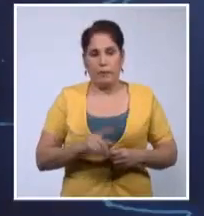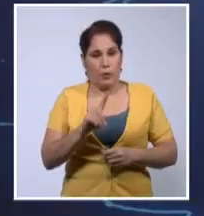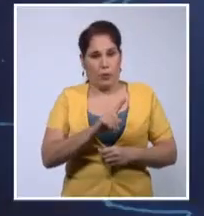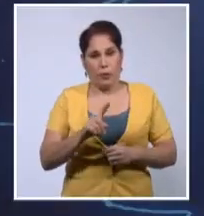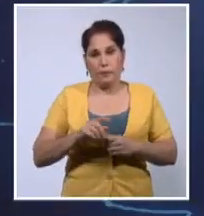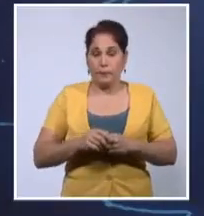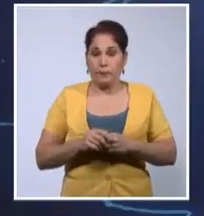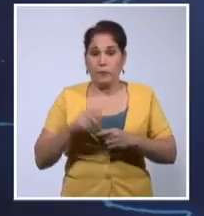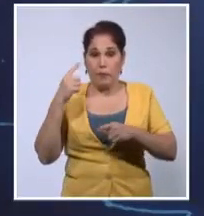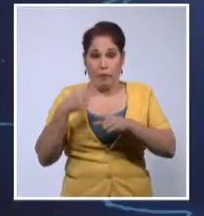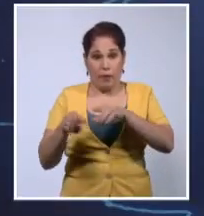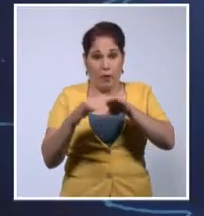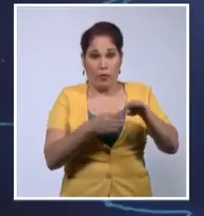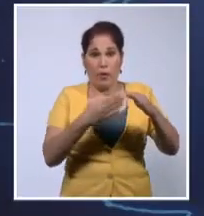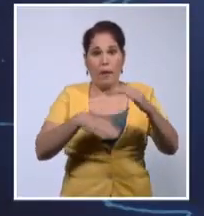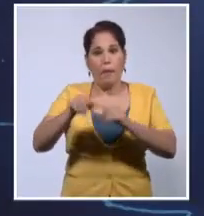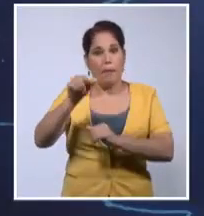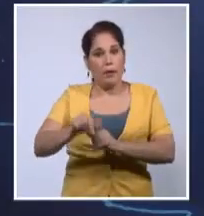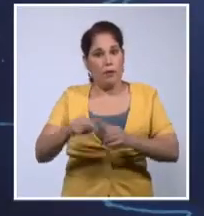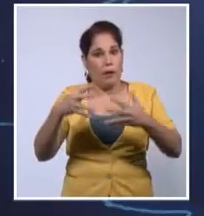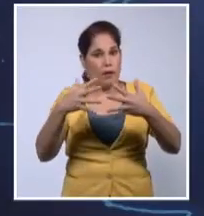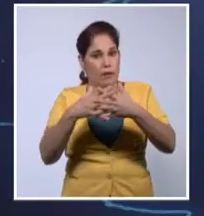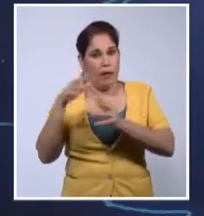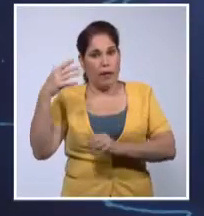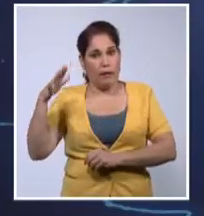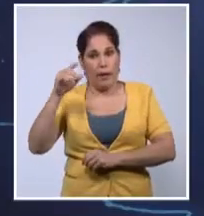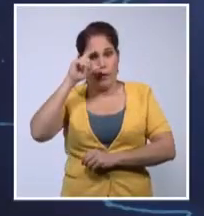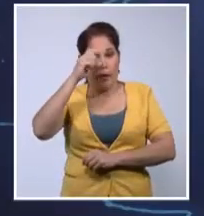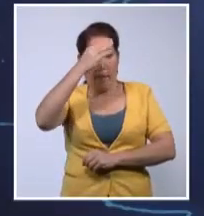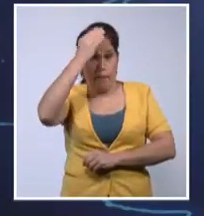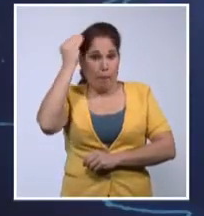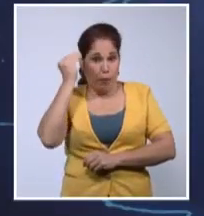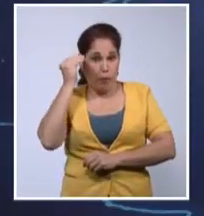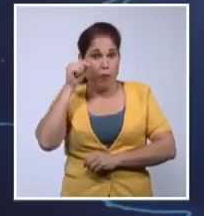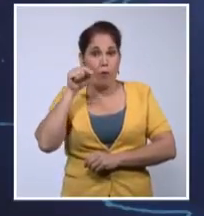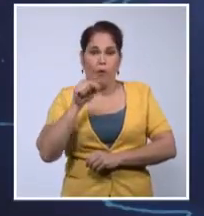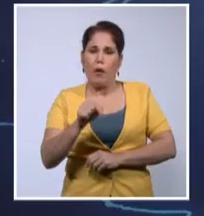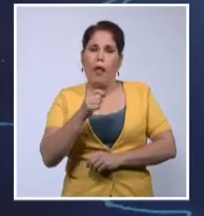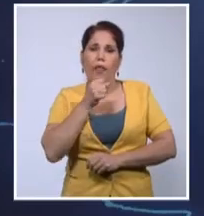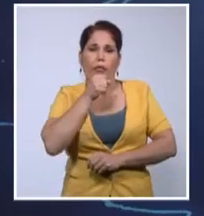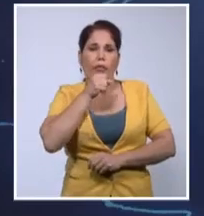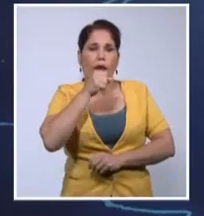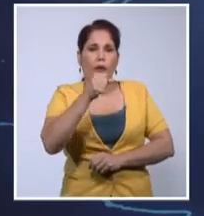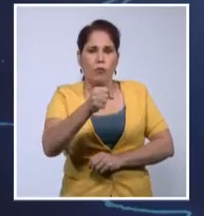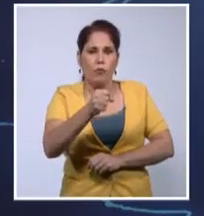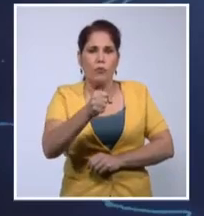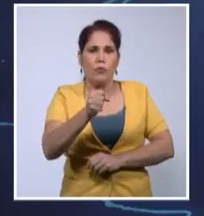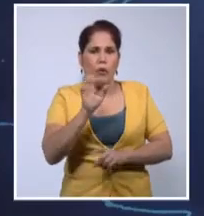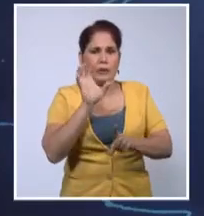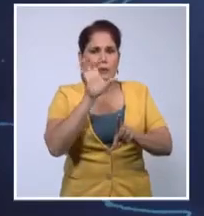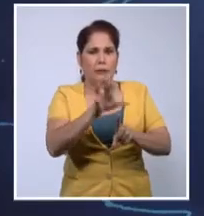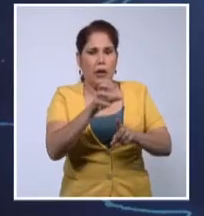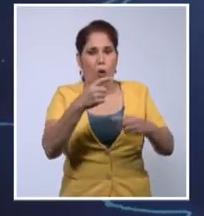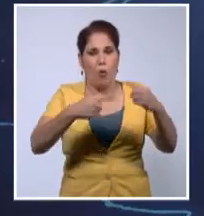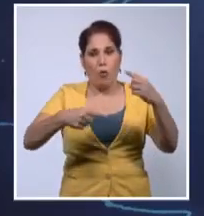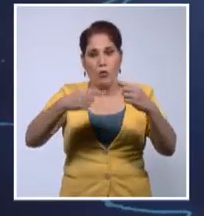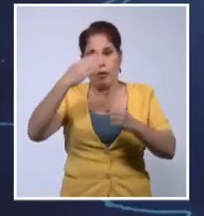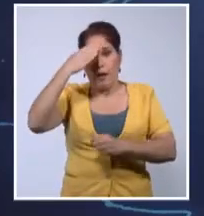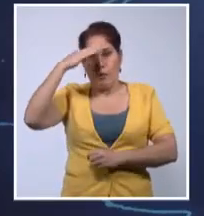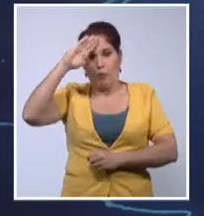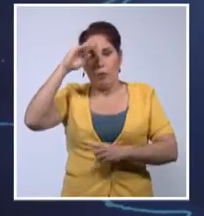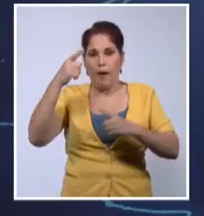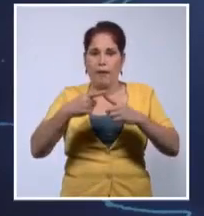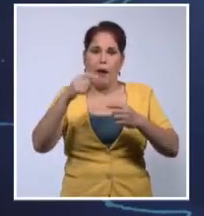Y por su parte, el ministro cubano de Relaciones Exteriores, Bruno Rodríguez Parrilla, denunció la agresión contra Cuba y América Latina,